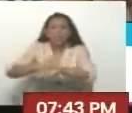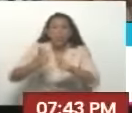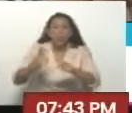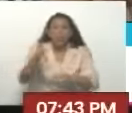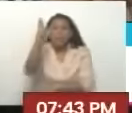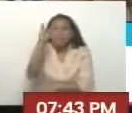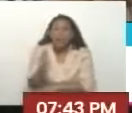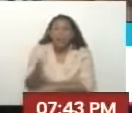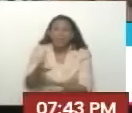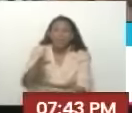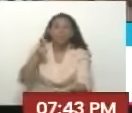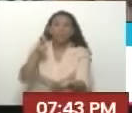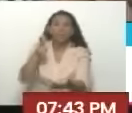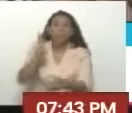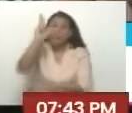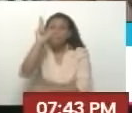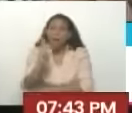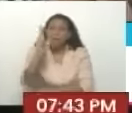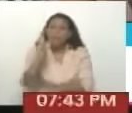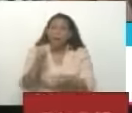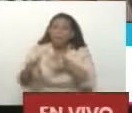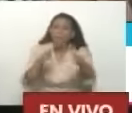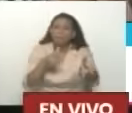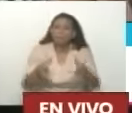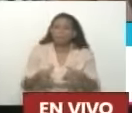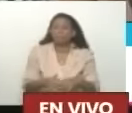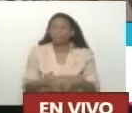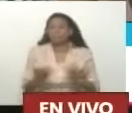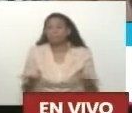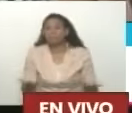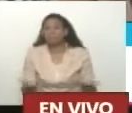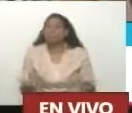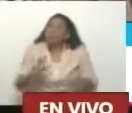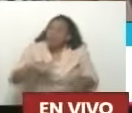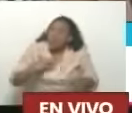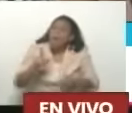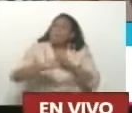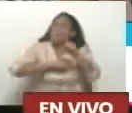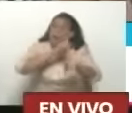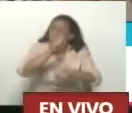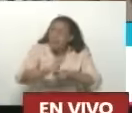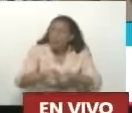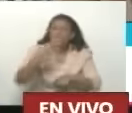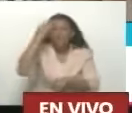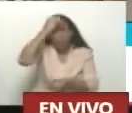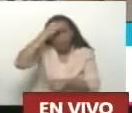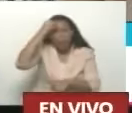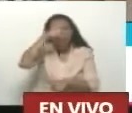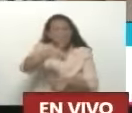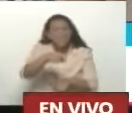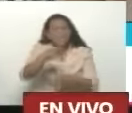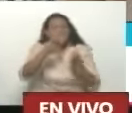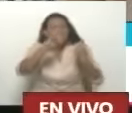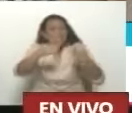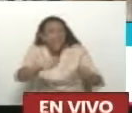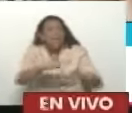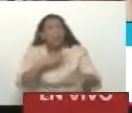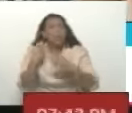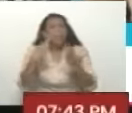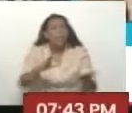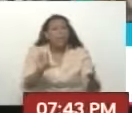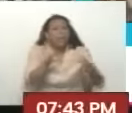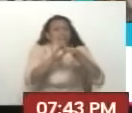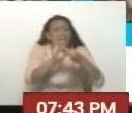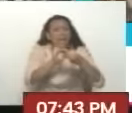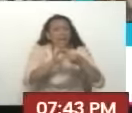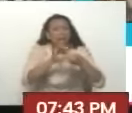disponían A disparar Contra usted Yo quería preguntarle ¿Pienso usted Que estos ataques Están ligados A las